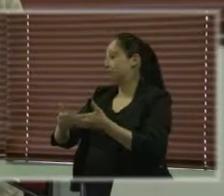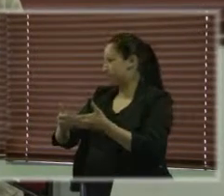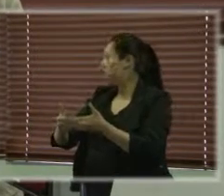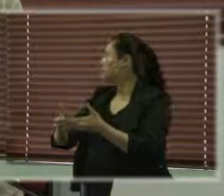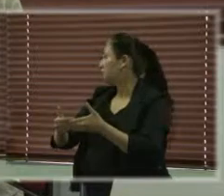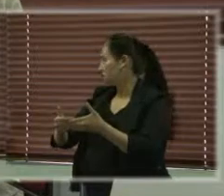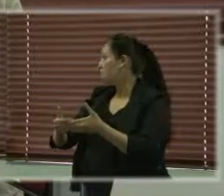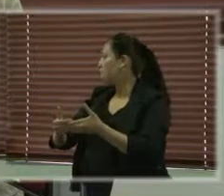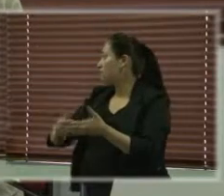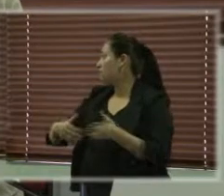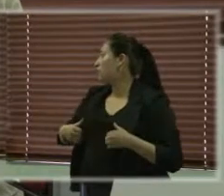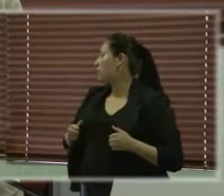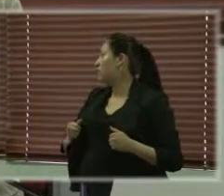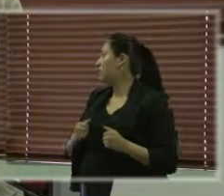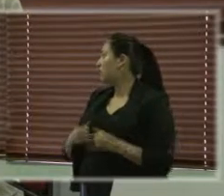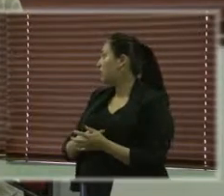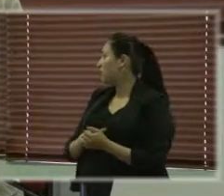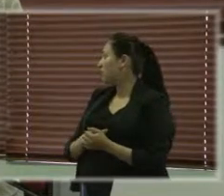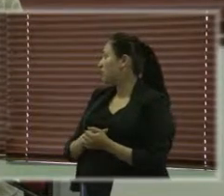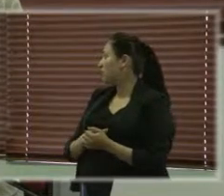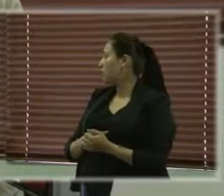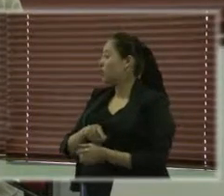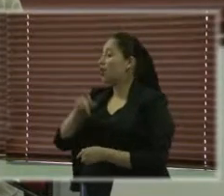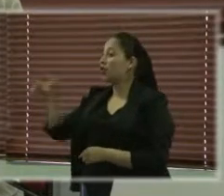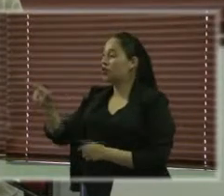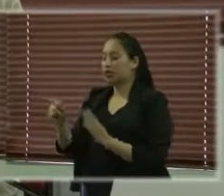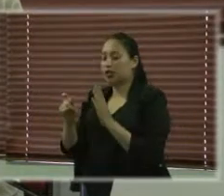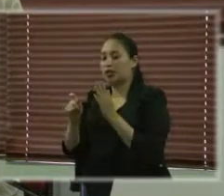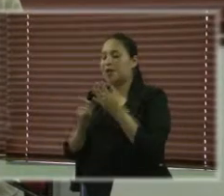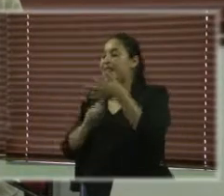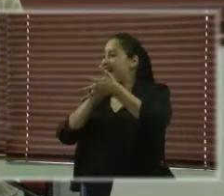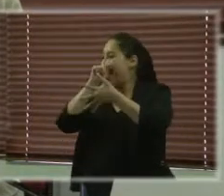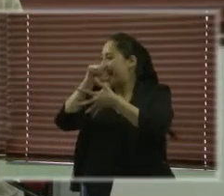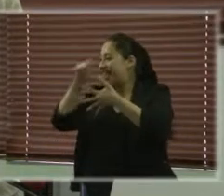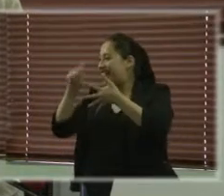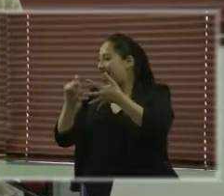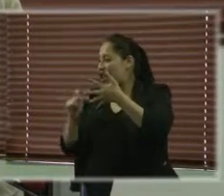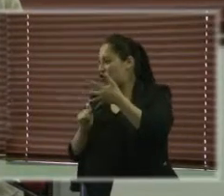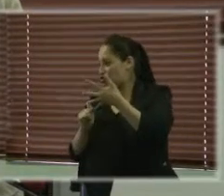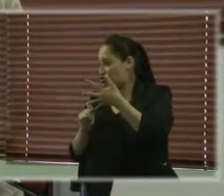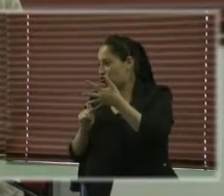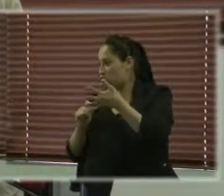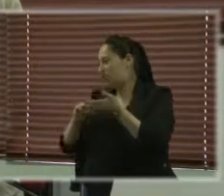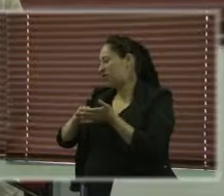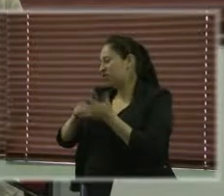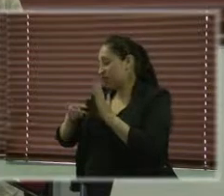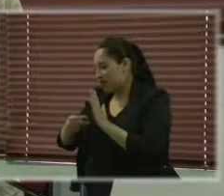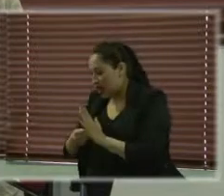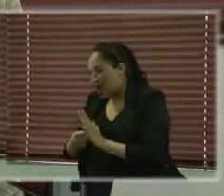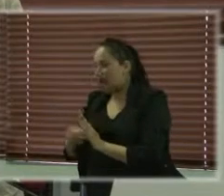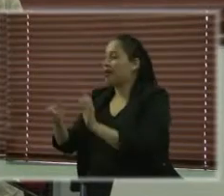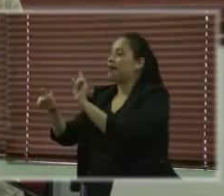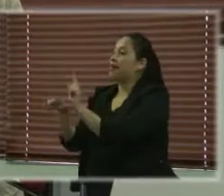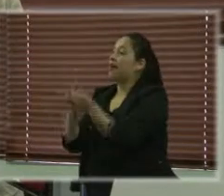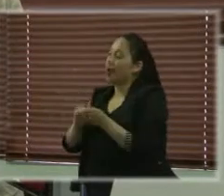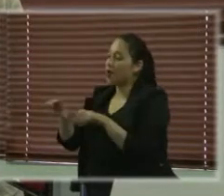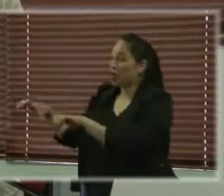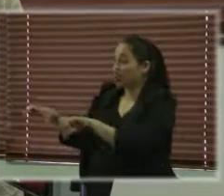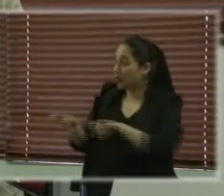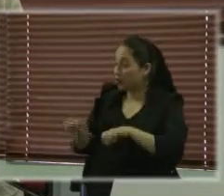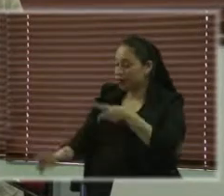entonces, estamos hablando de que estos criterios se refieren a un cambio positivo, un cambio de actitud, un cambio en políticas,